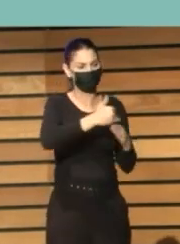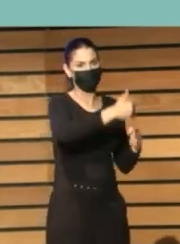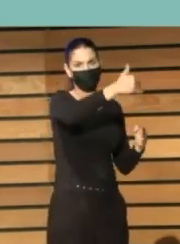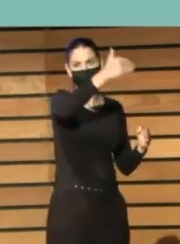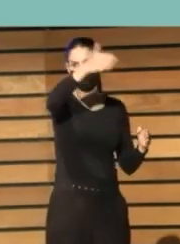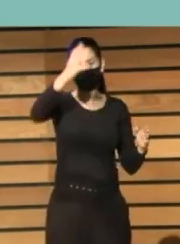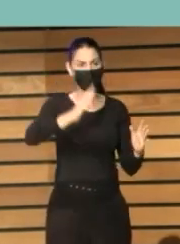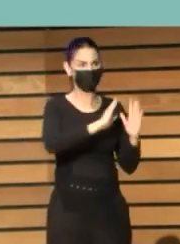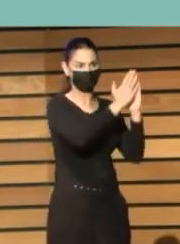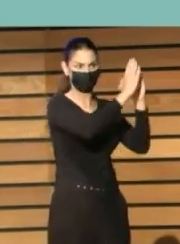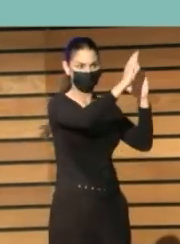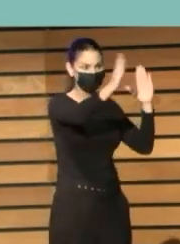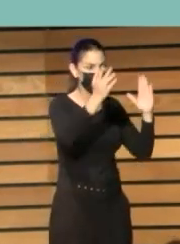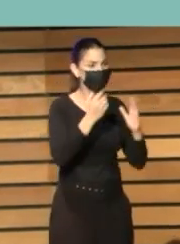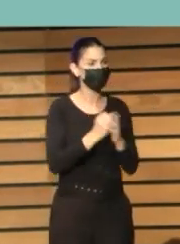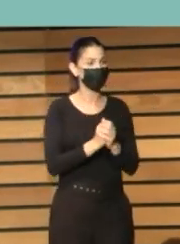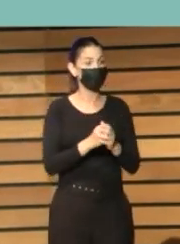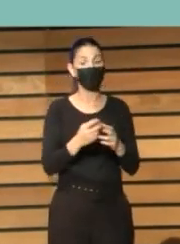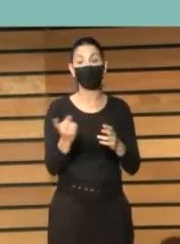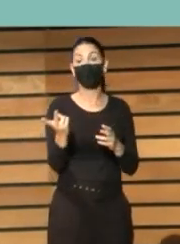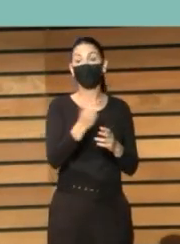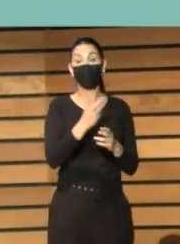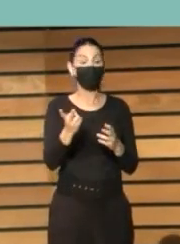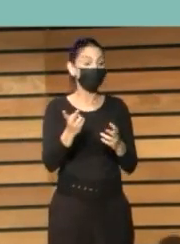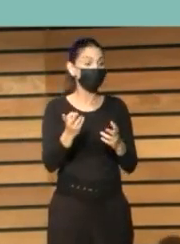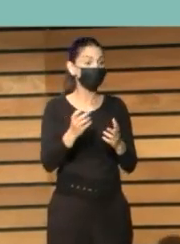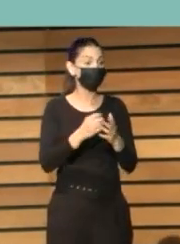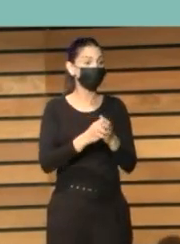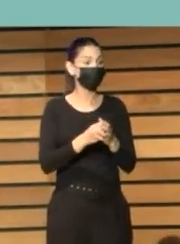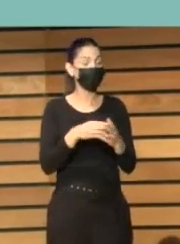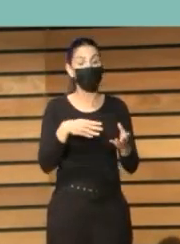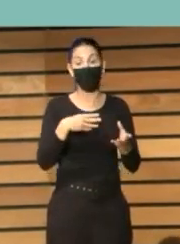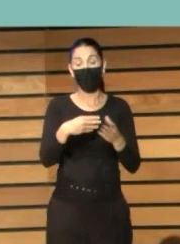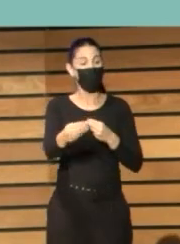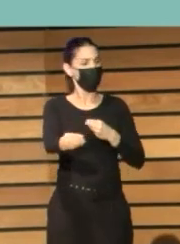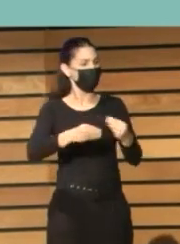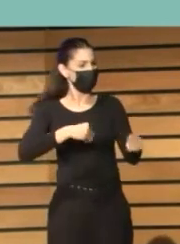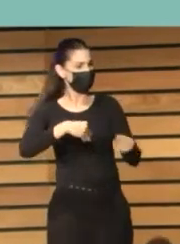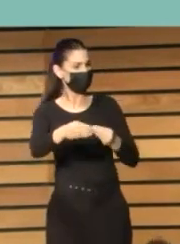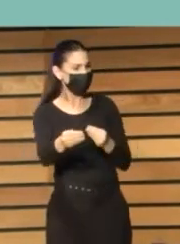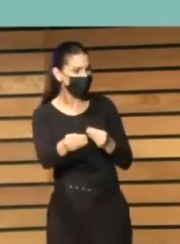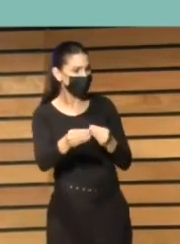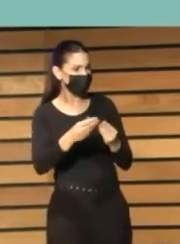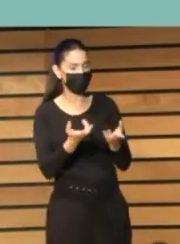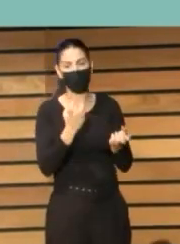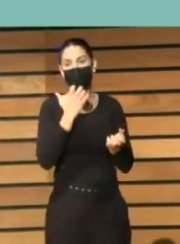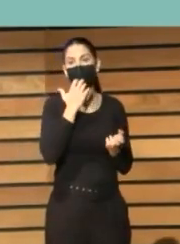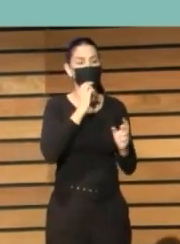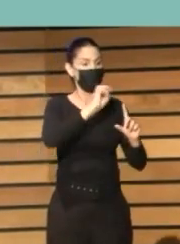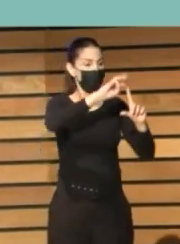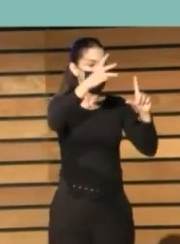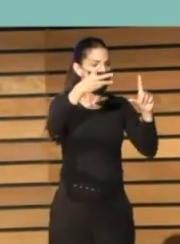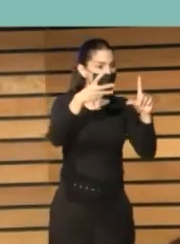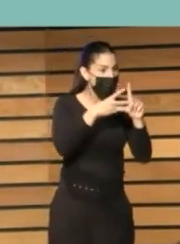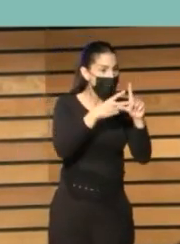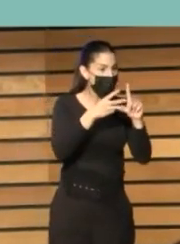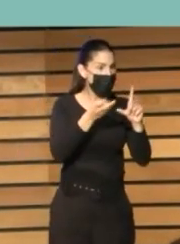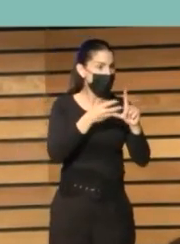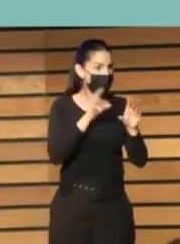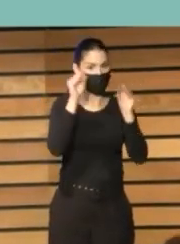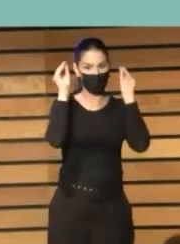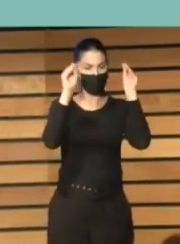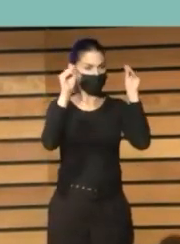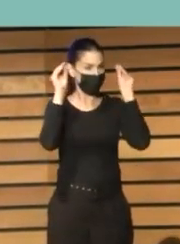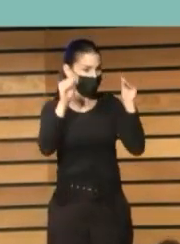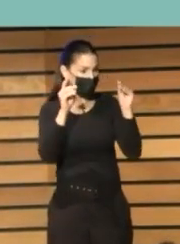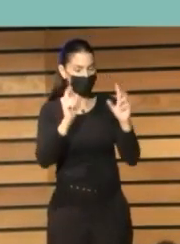creación, etcétera, que se puedan usar de modo muy flexible para actuaciones de formación online, para talleres, para